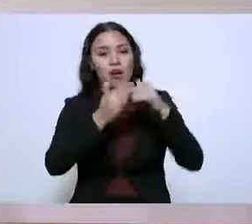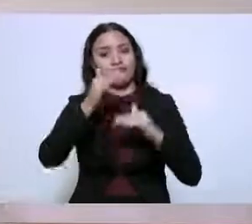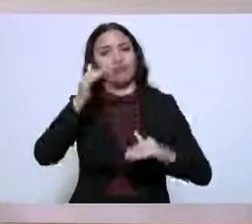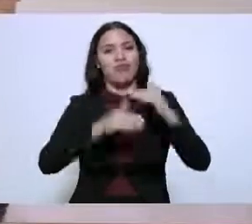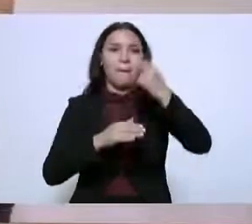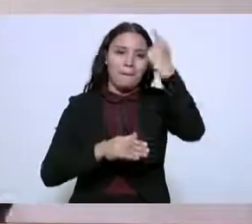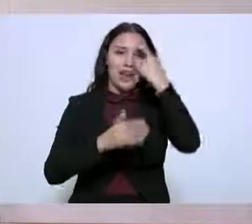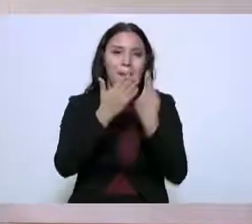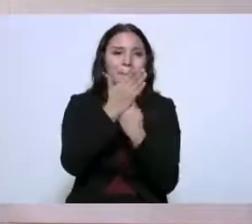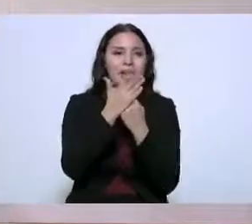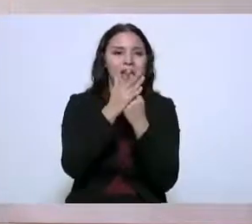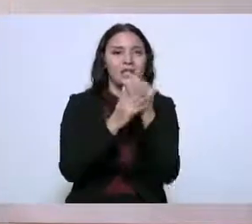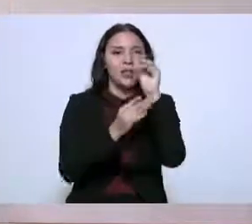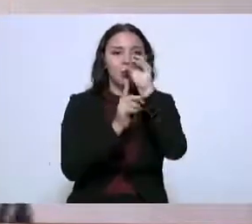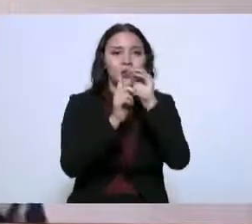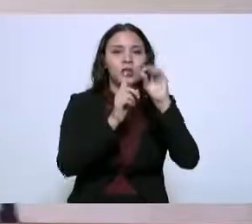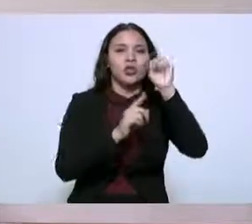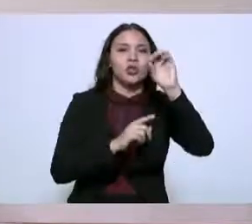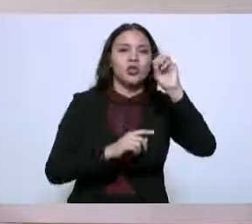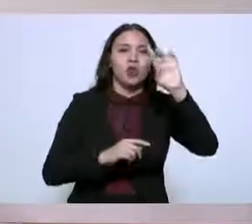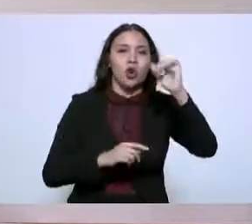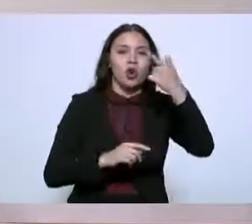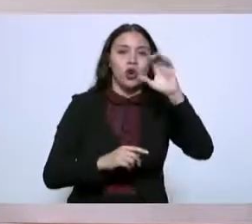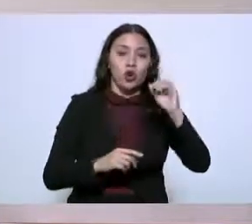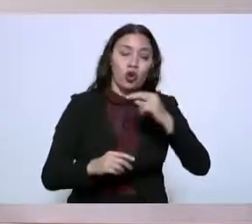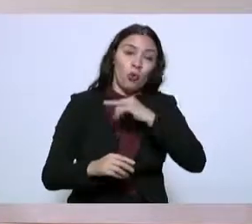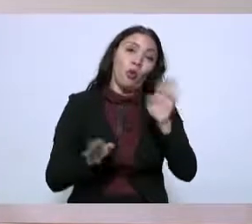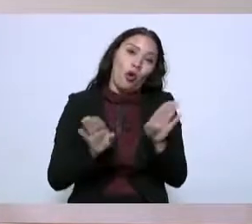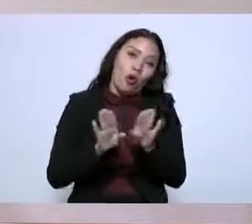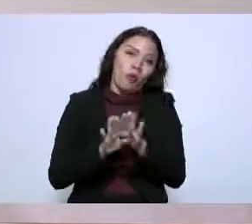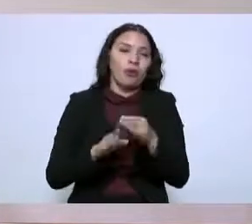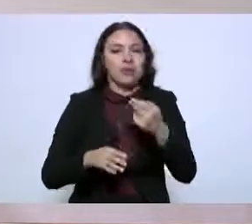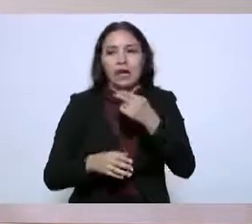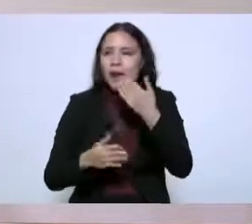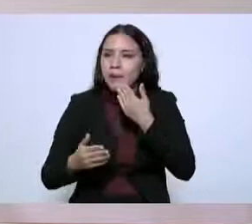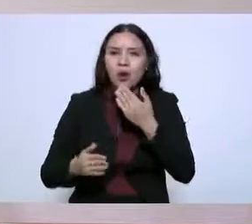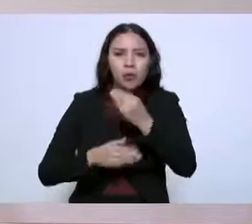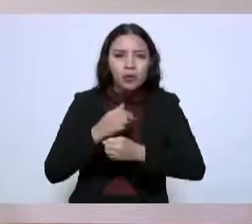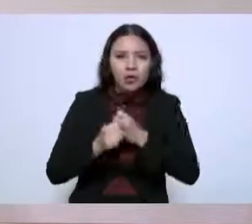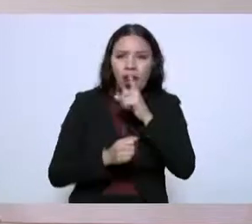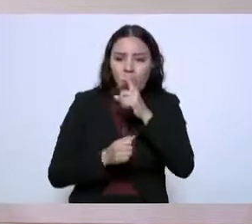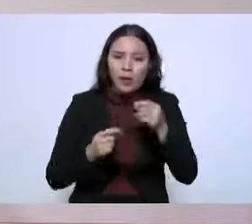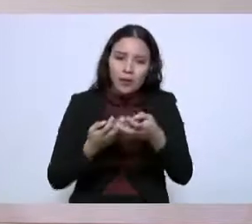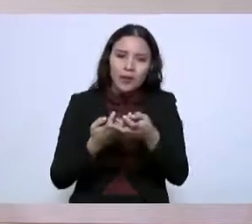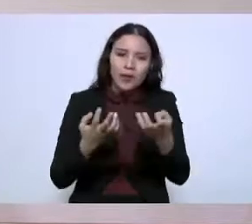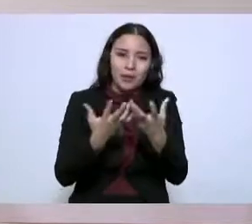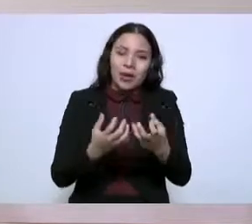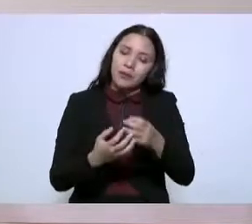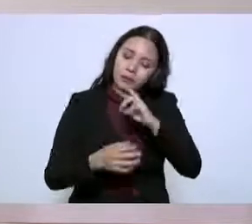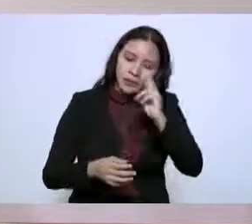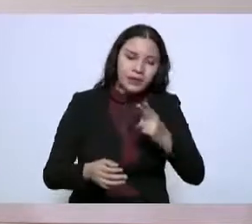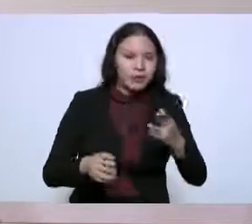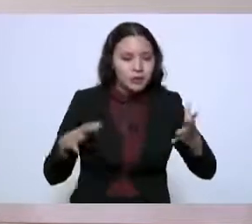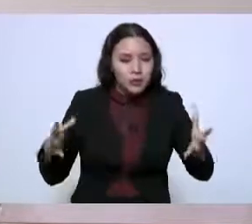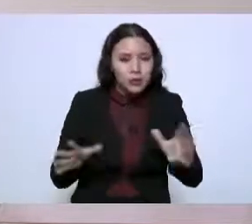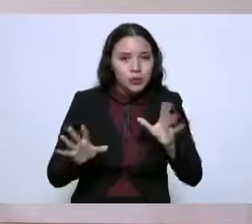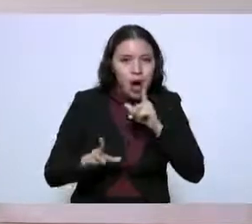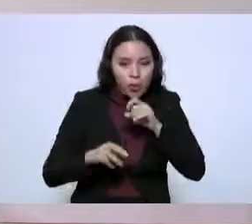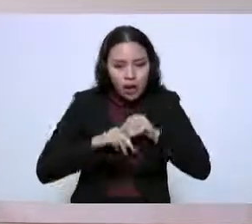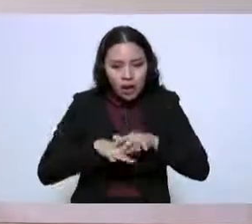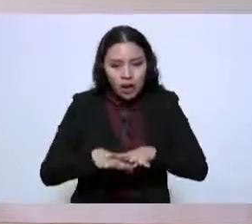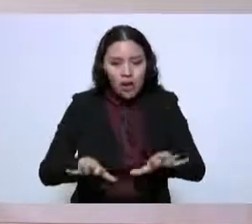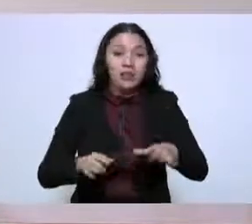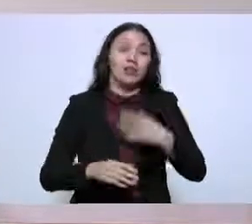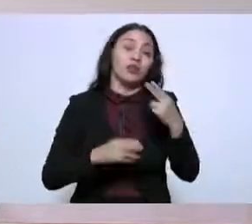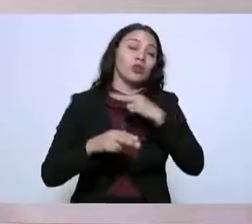venido cambiando a lo largo de la historia de acuerdo a la disponibilidad de agua para los diferentes productos agrícolas. El